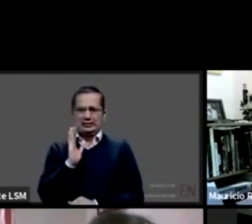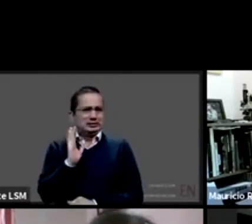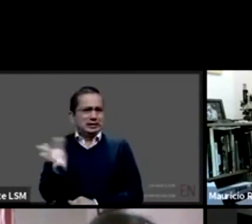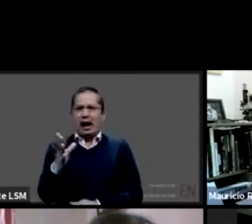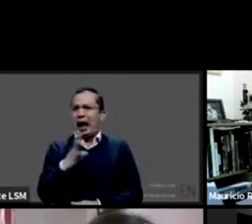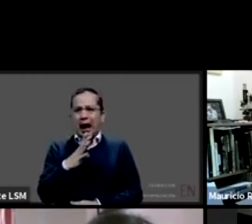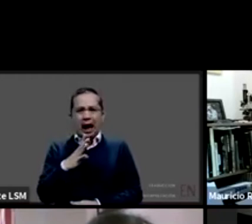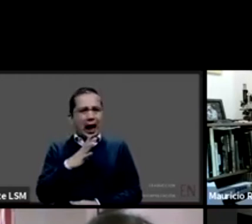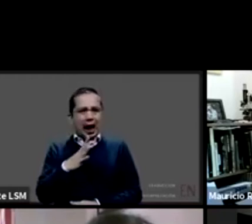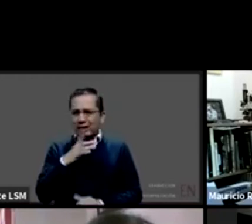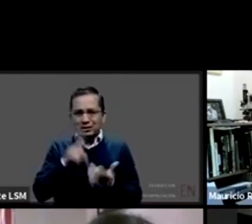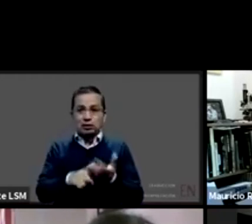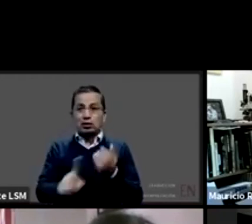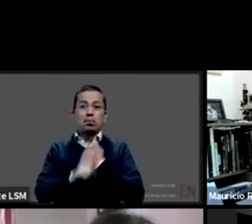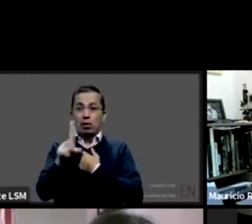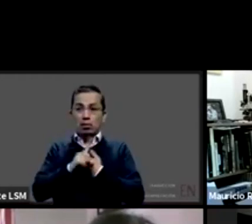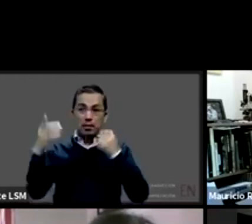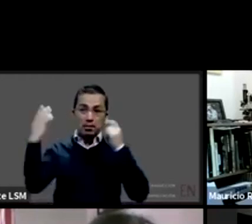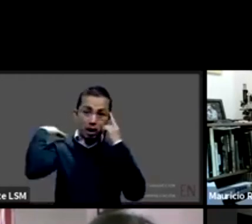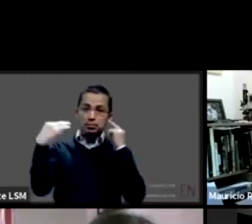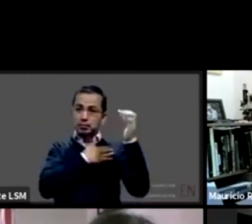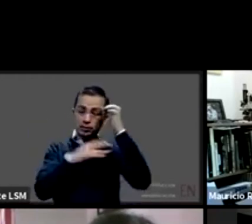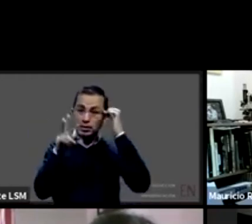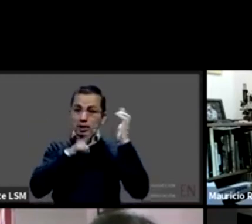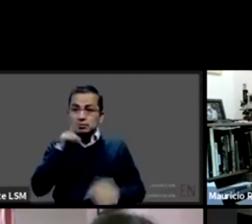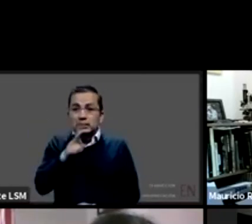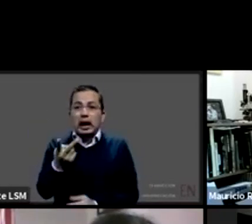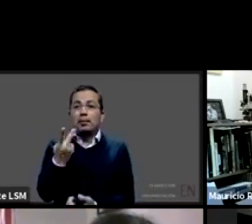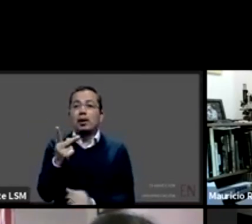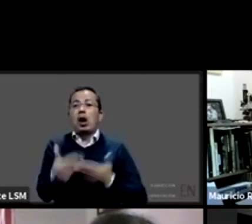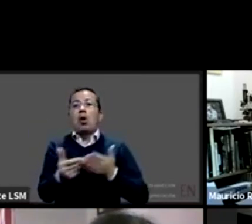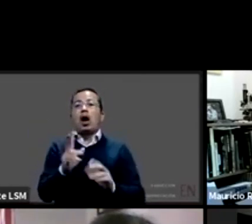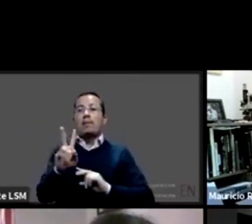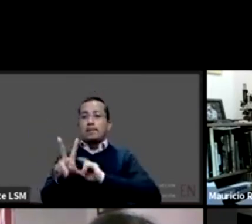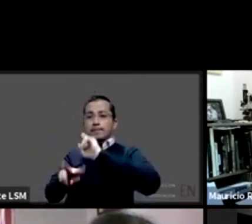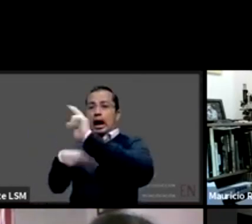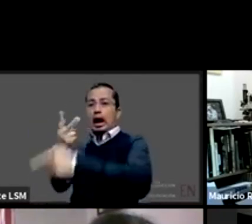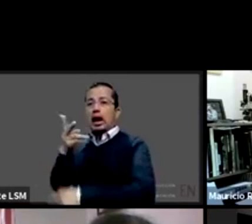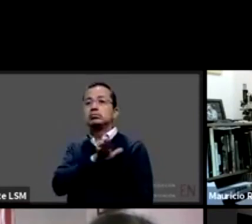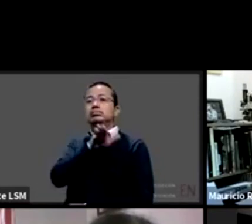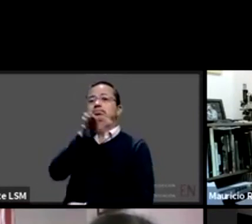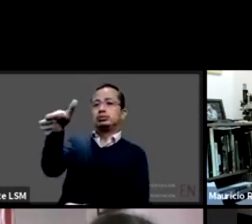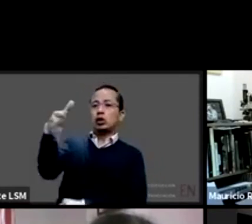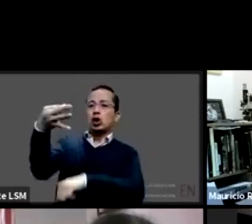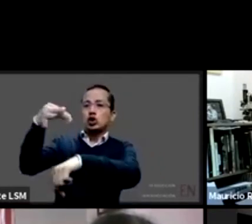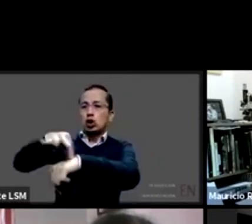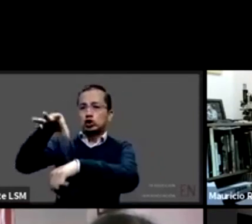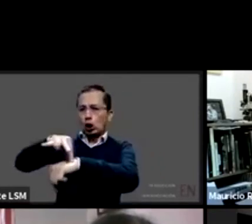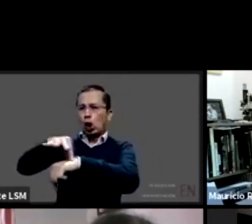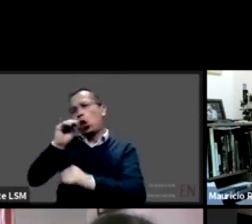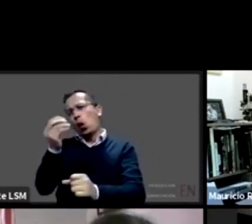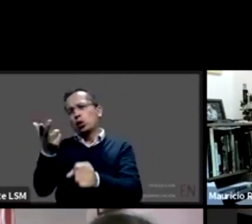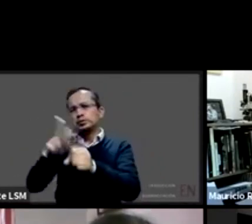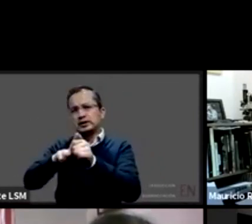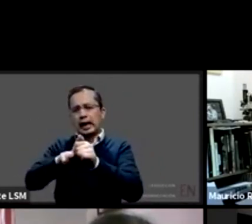o no sean o no los echen en la misma bolsa que las personas con COVID en automático por asumir que tienen COVID de un